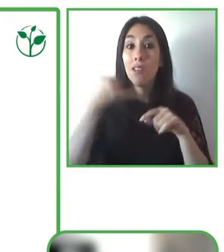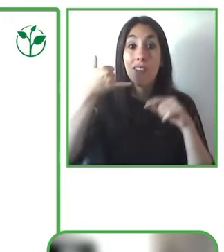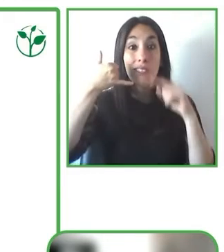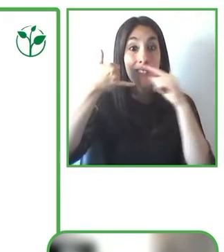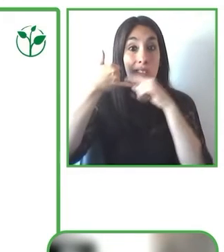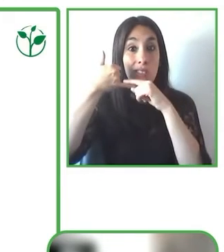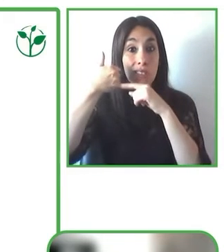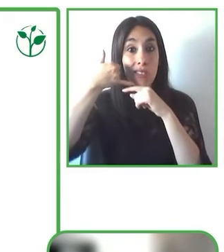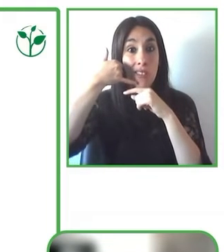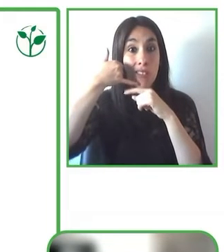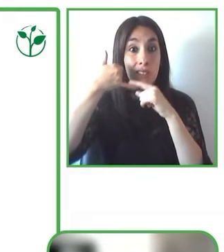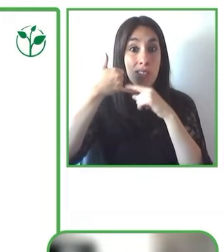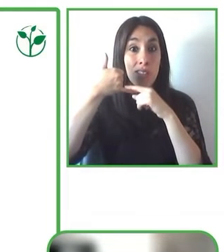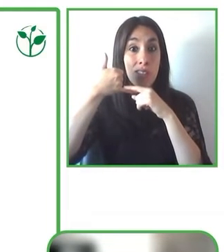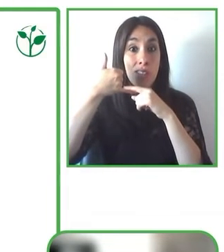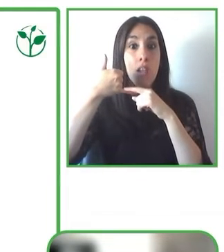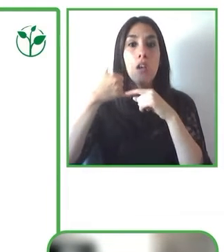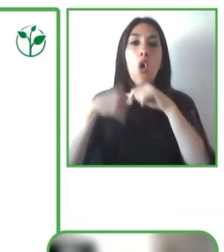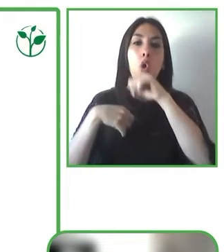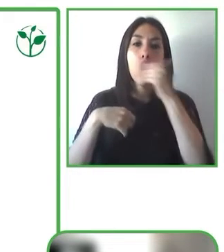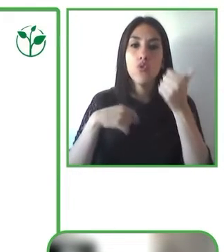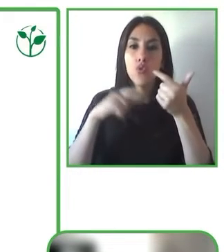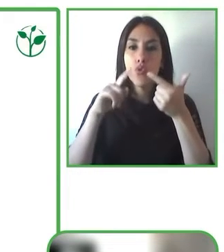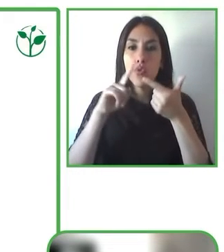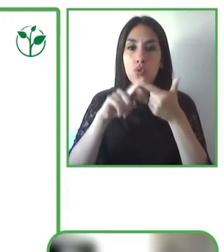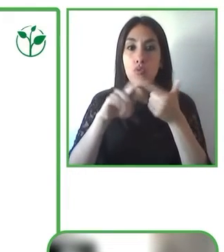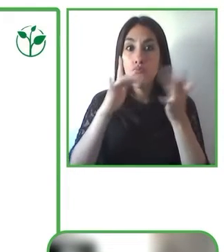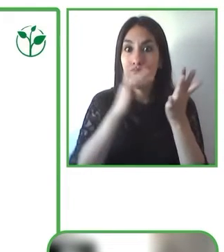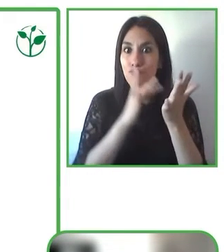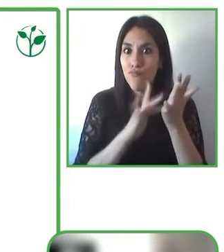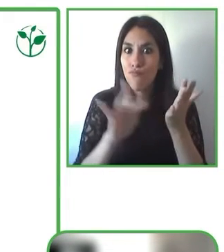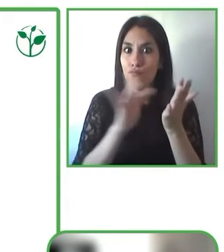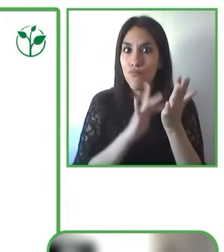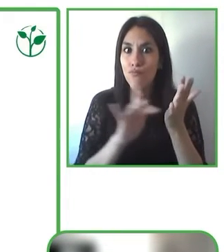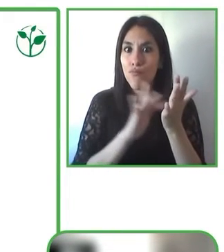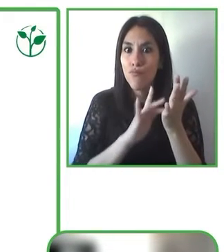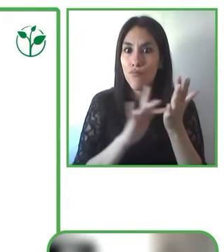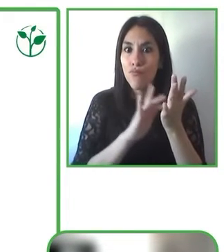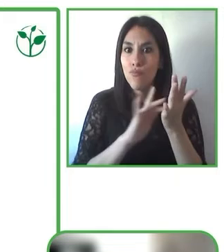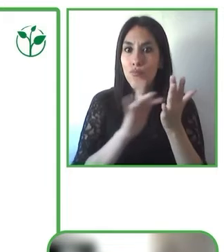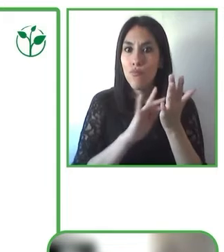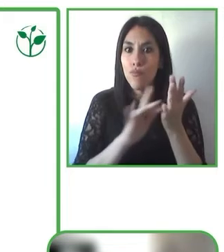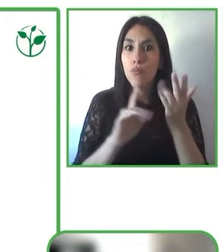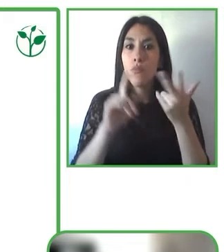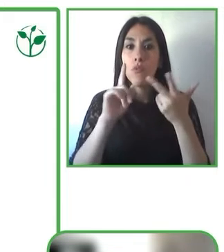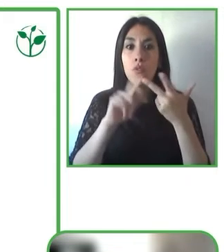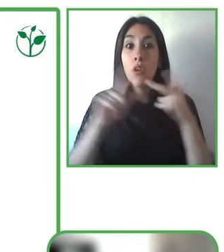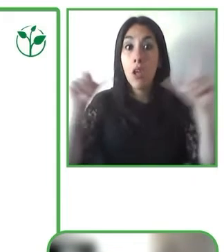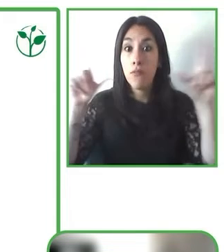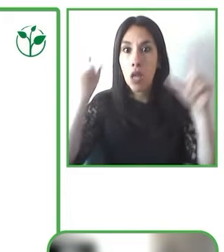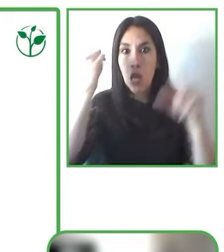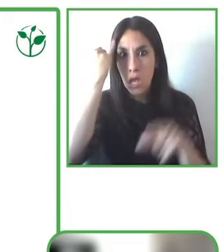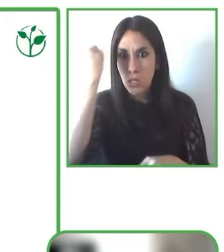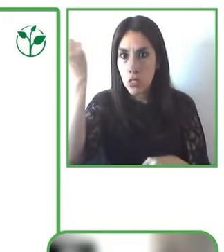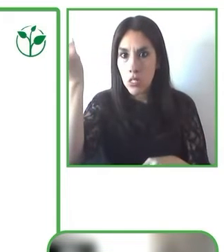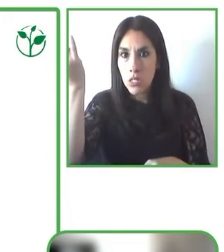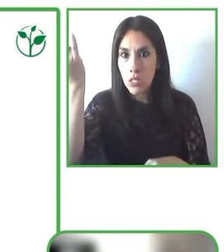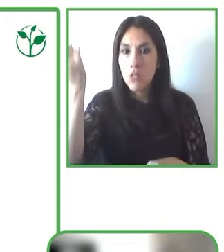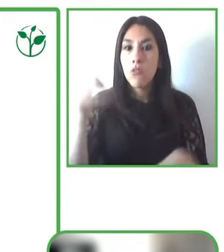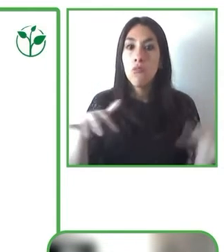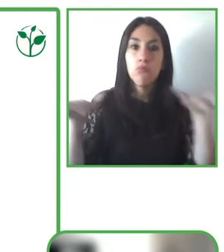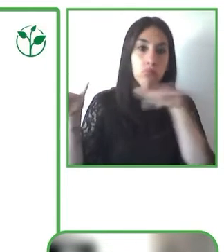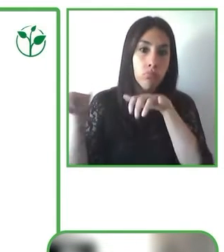Luego lo extendamos a dispositivos inteligentes como tipo wearable y a los televisores inteligentes.